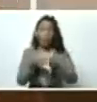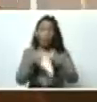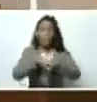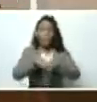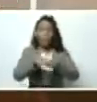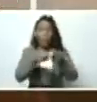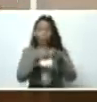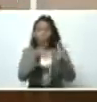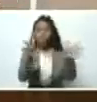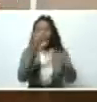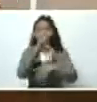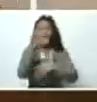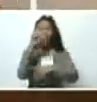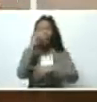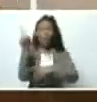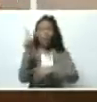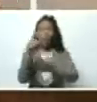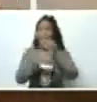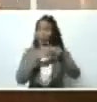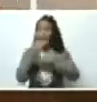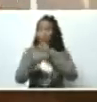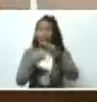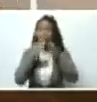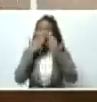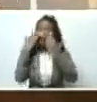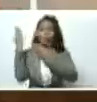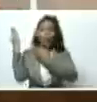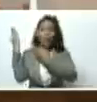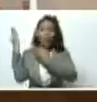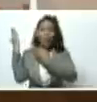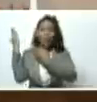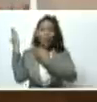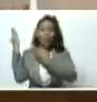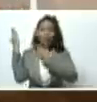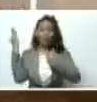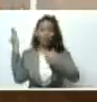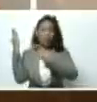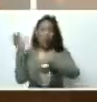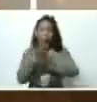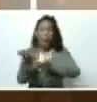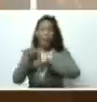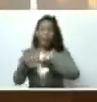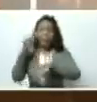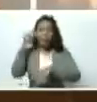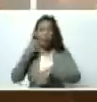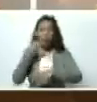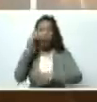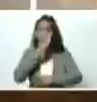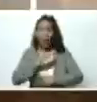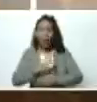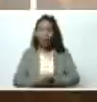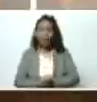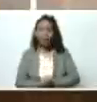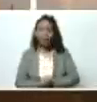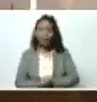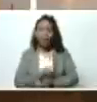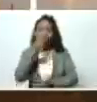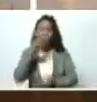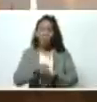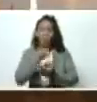30 años que no había un fenómeno como este, no se vivió un fenómeno como este aquí en el municipio de Sucre, Varinas. Tenemos 2